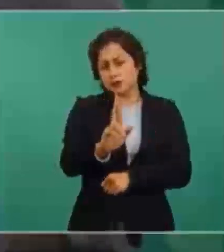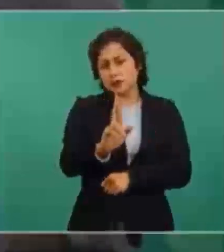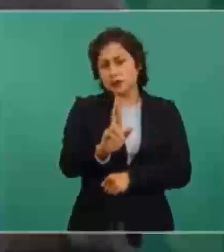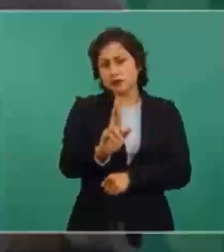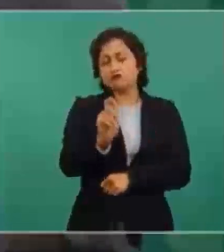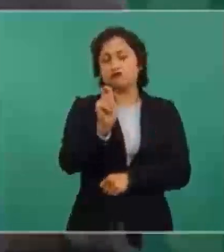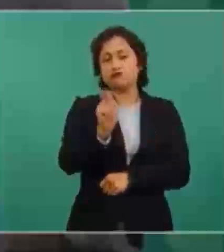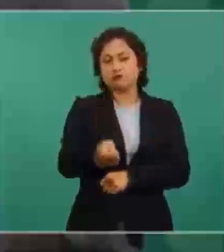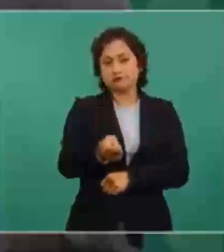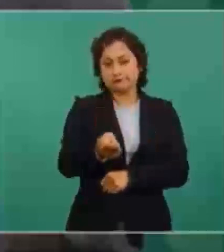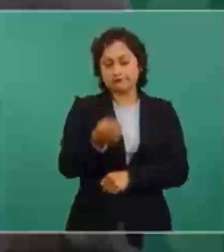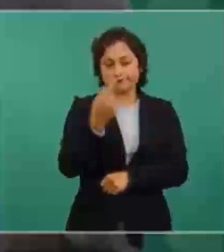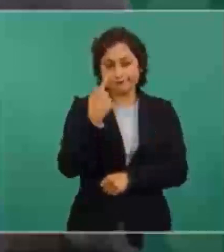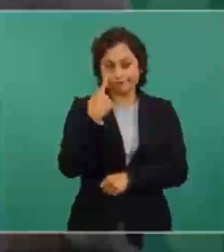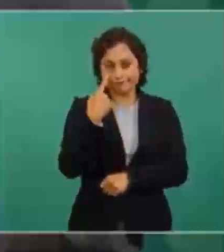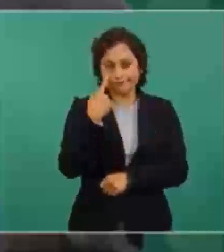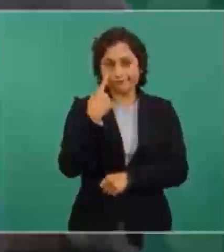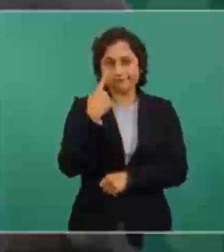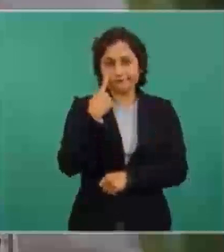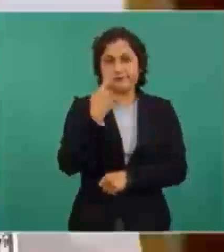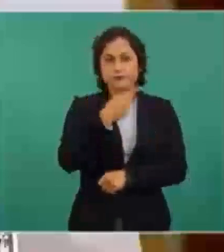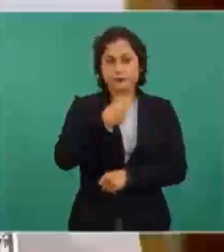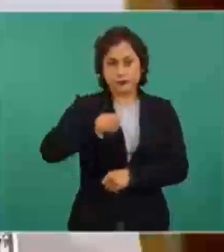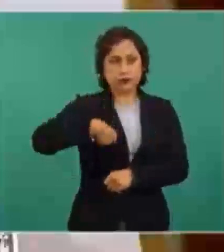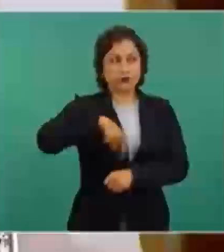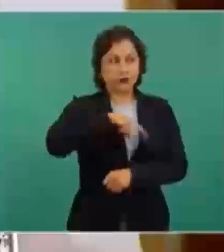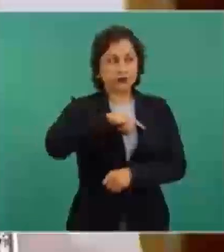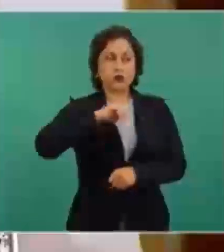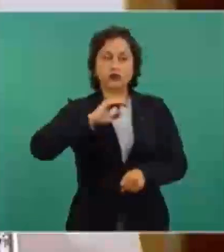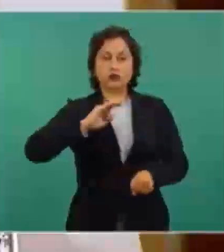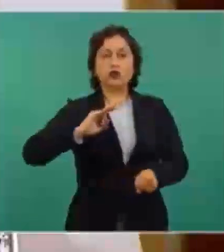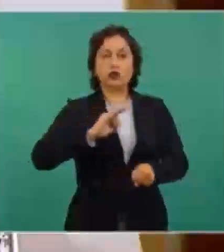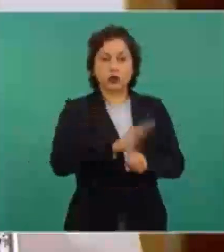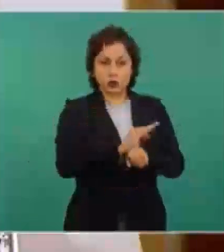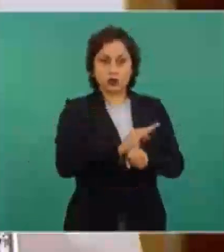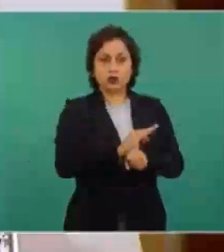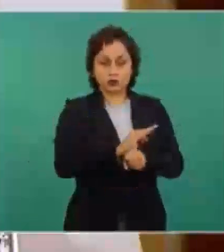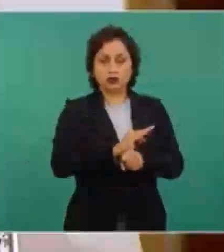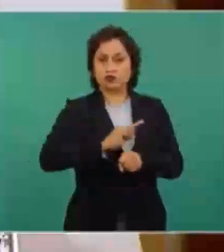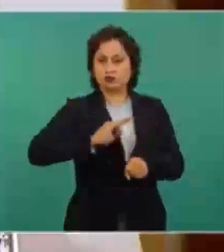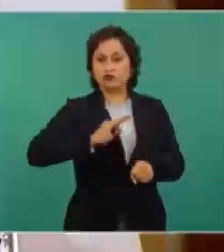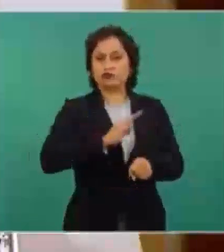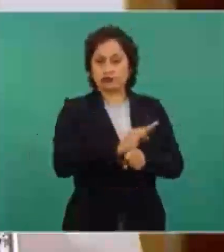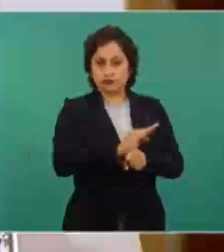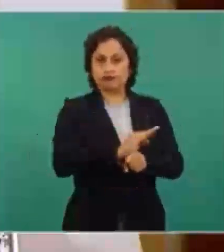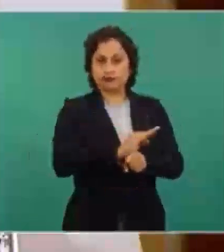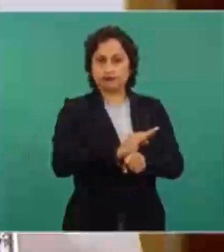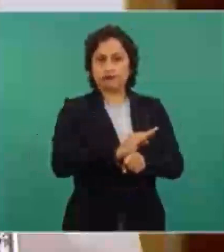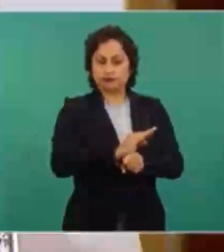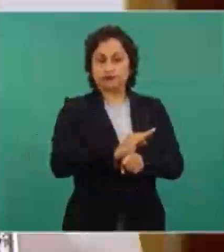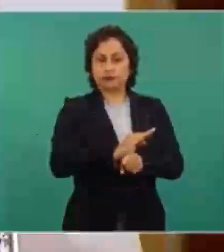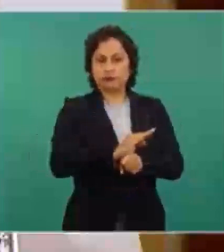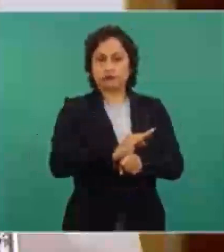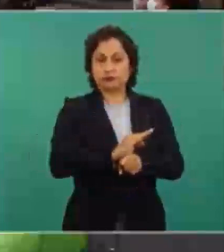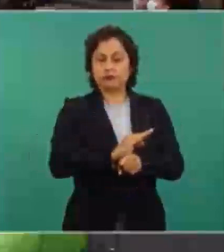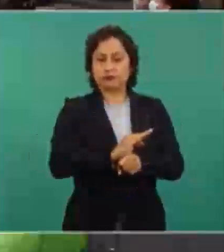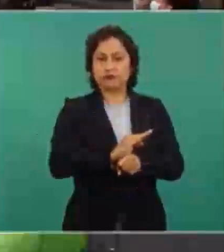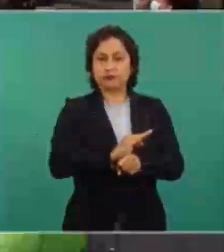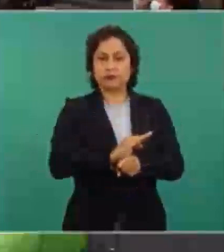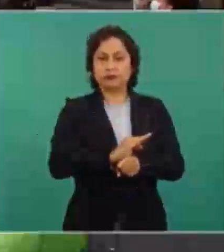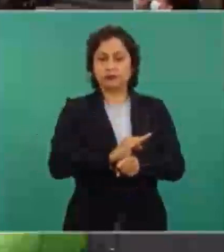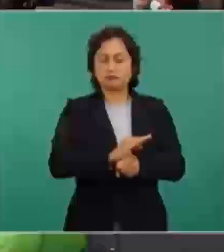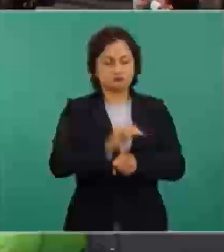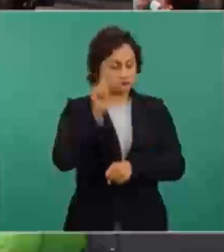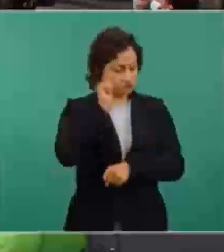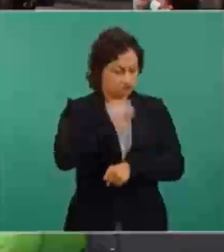que vamos a respaldar a Pemex y a la Comisión Federal siempre. Y nada más